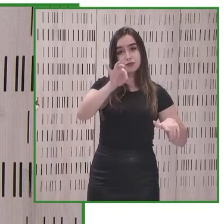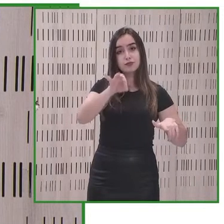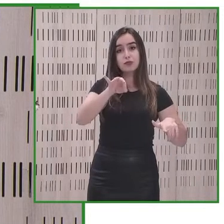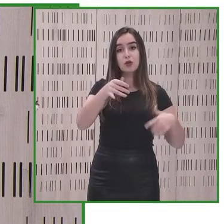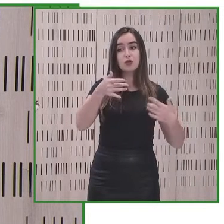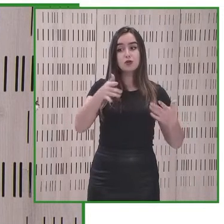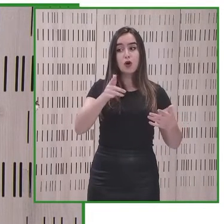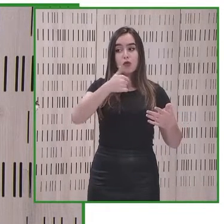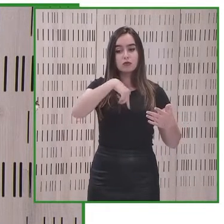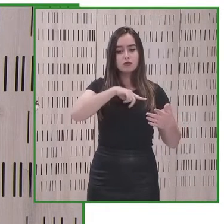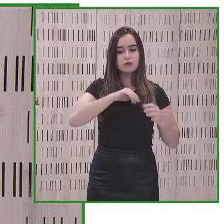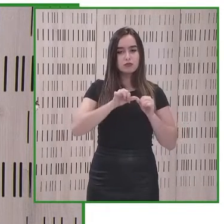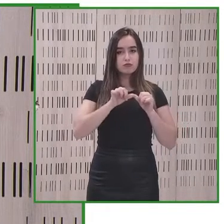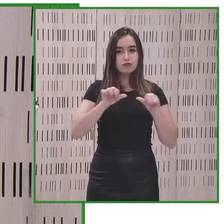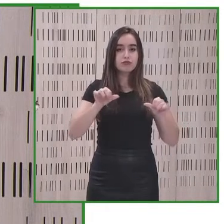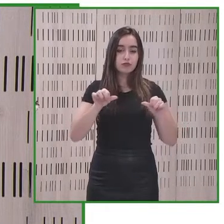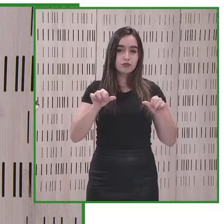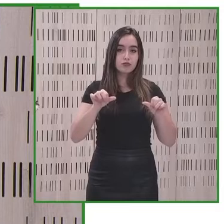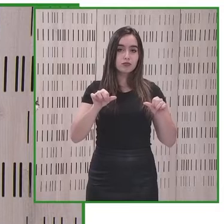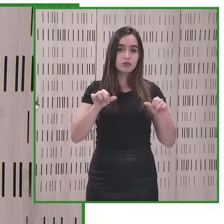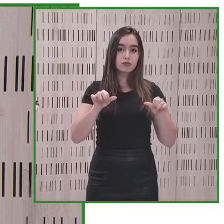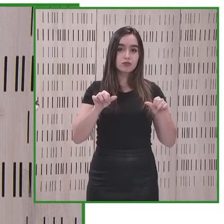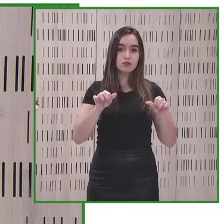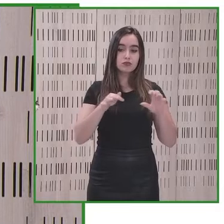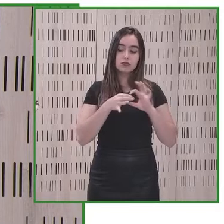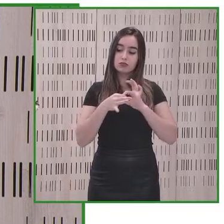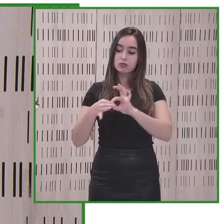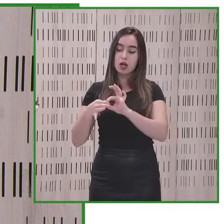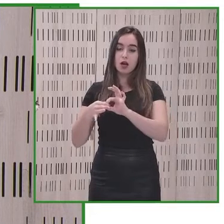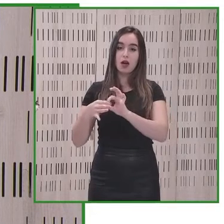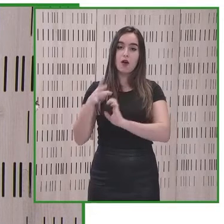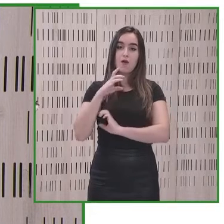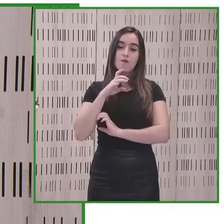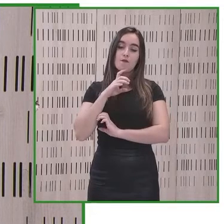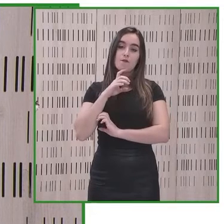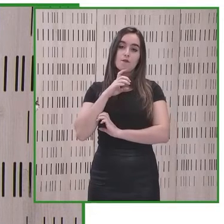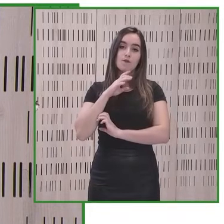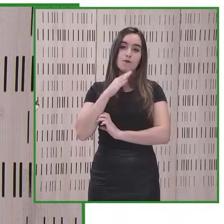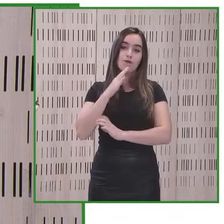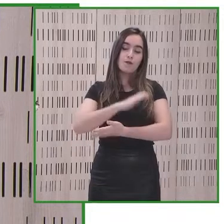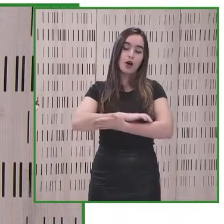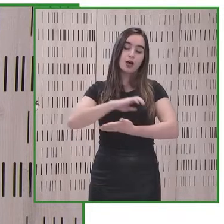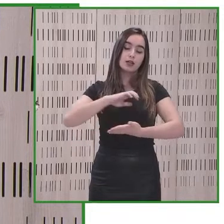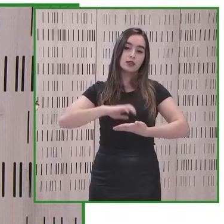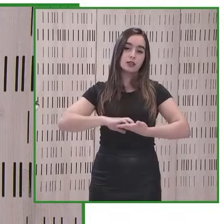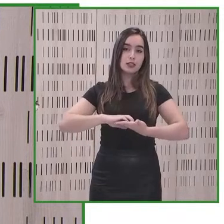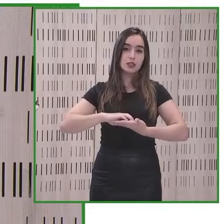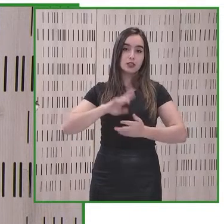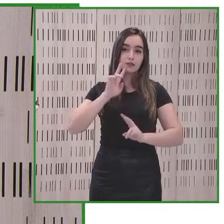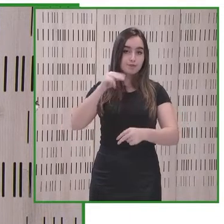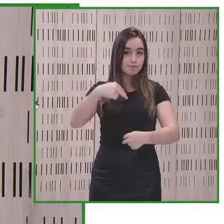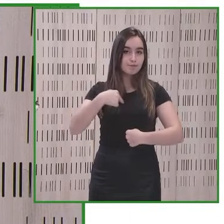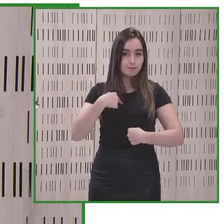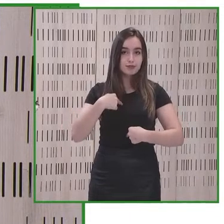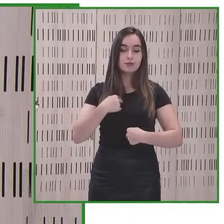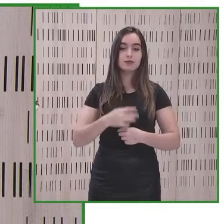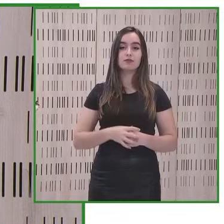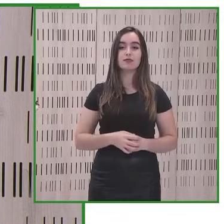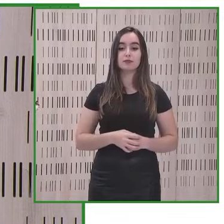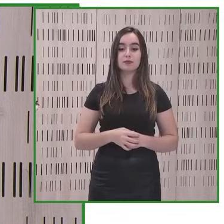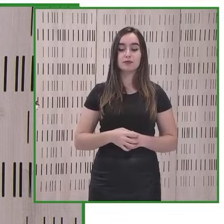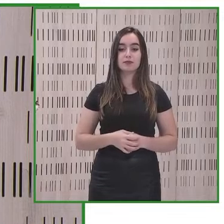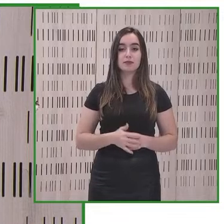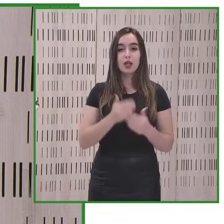la mano también de la de la fundación descubre me este salto también al espacio al espacio americano y gracias